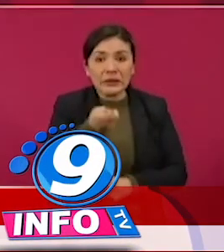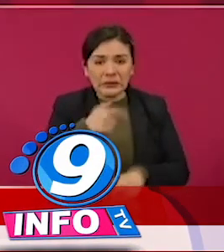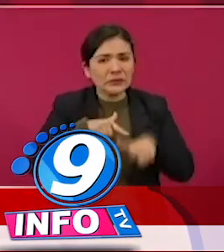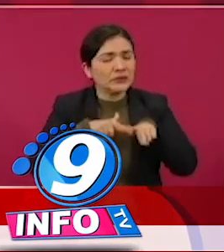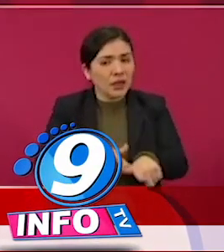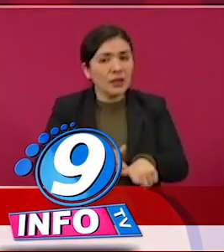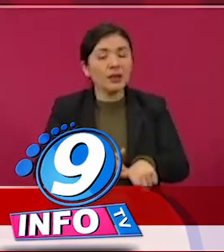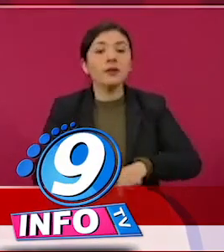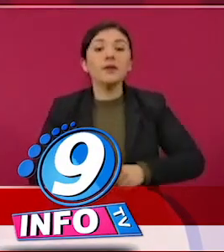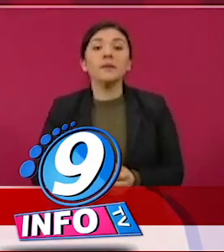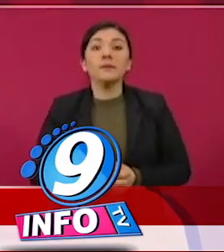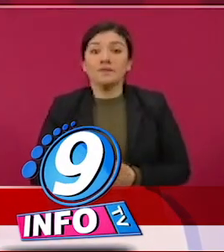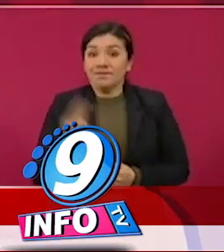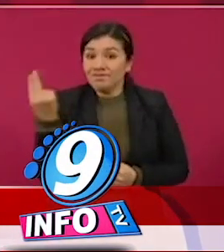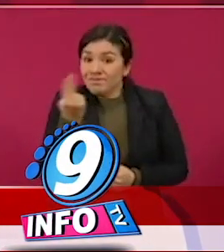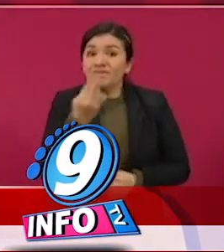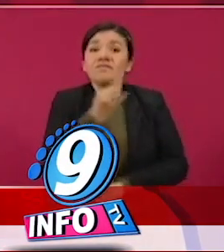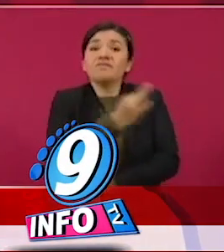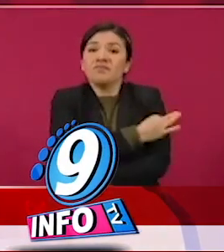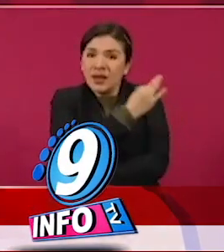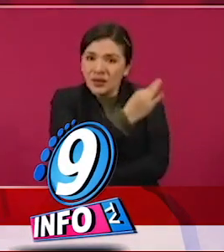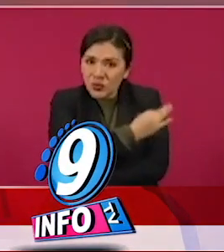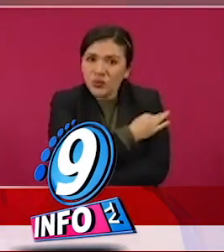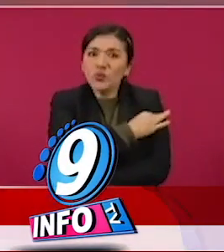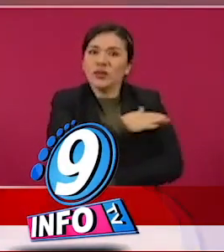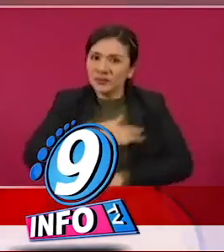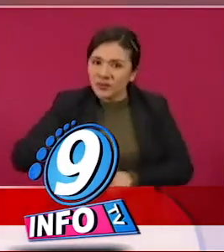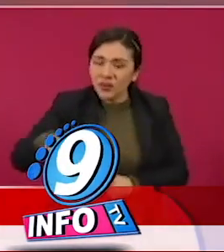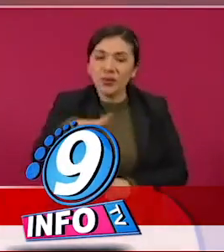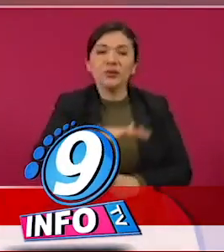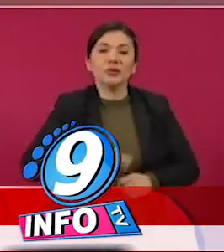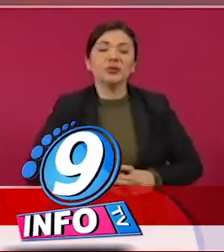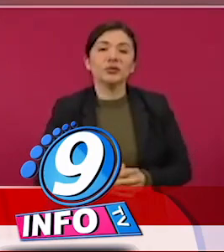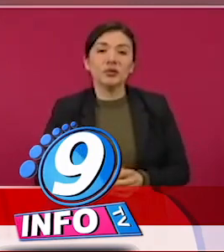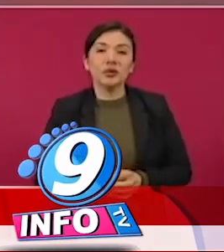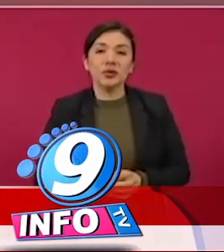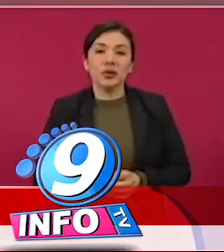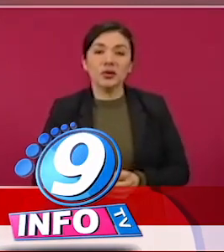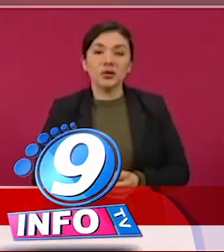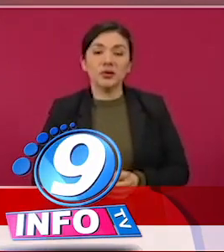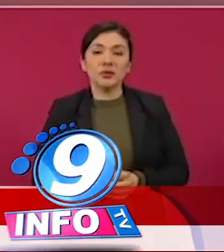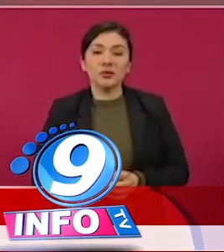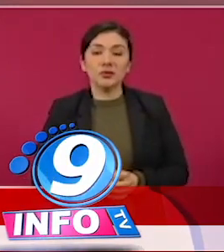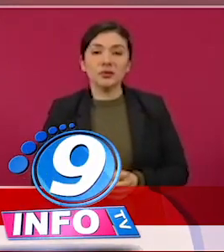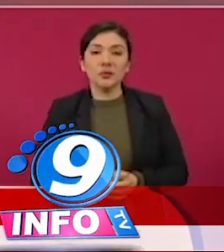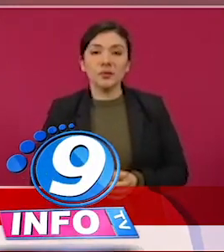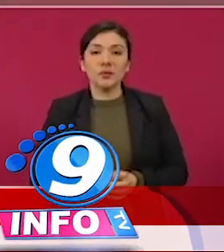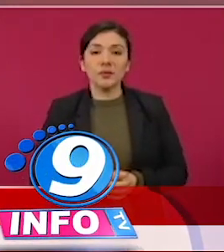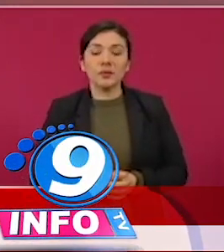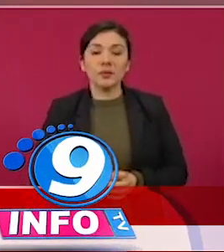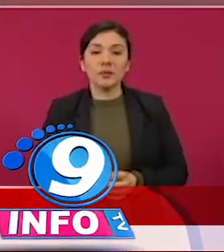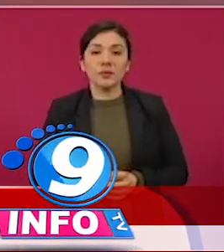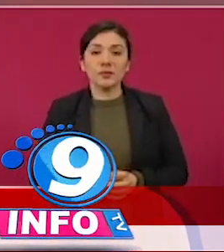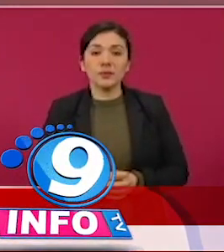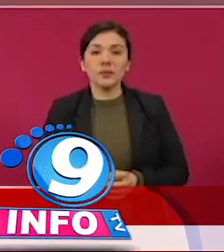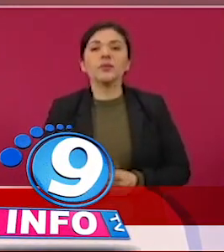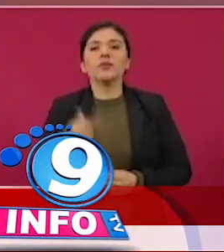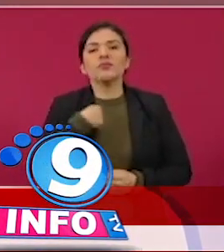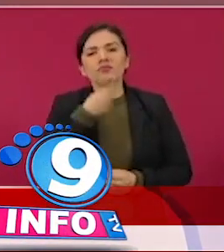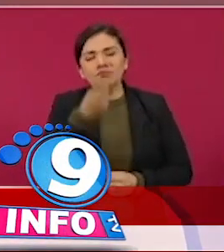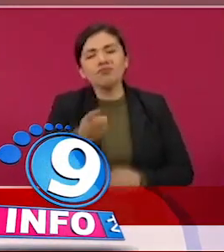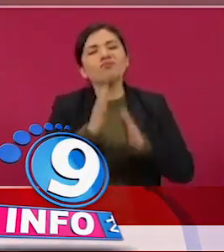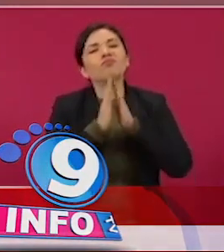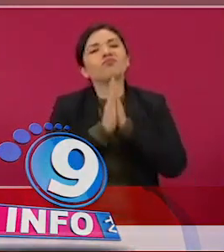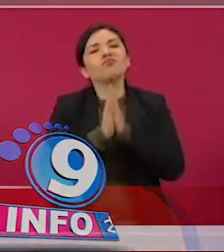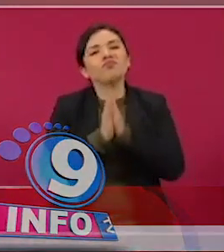Hay que vacunarse, se los pedimos